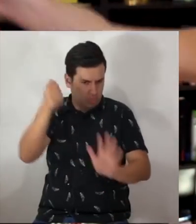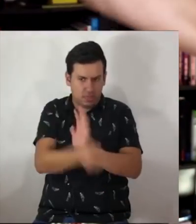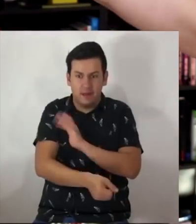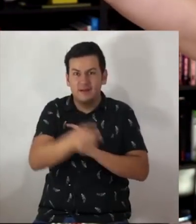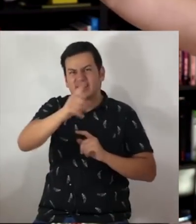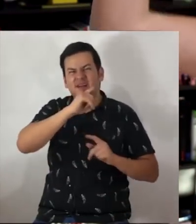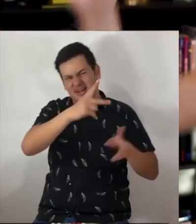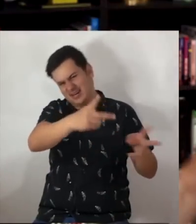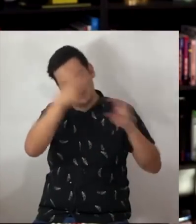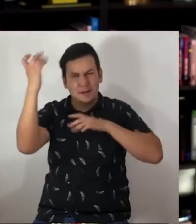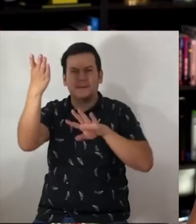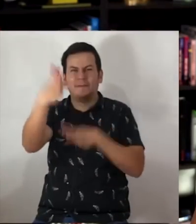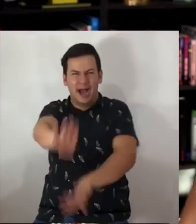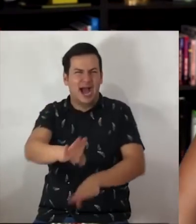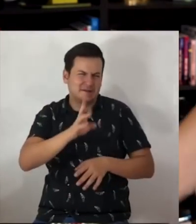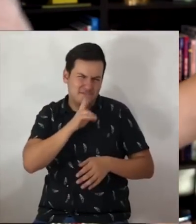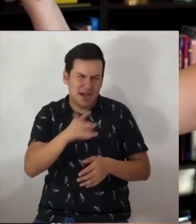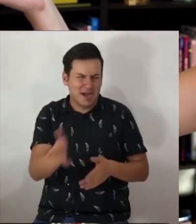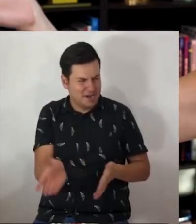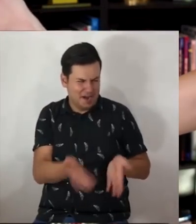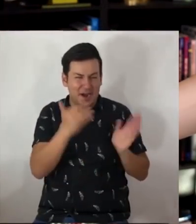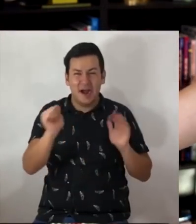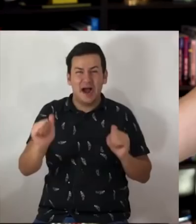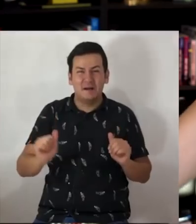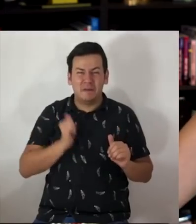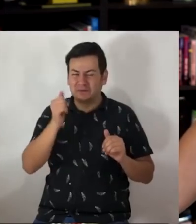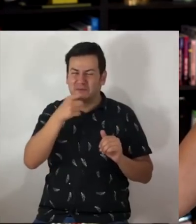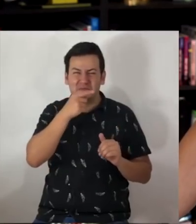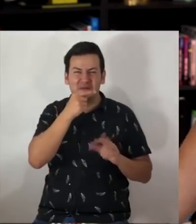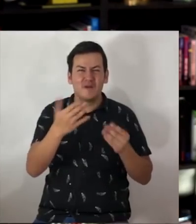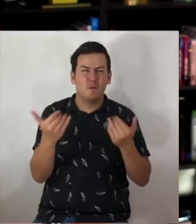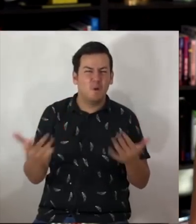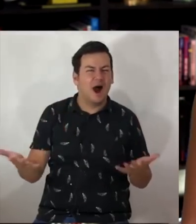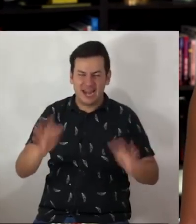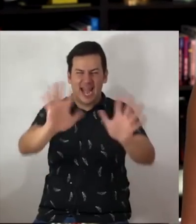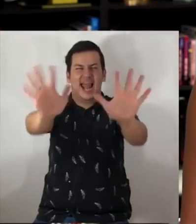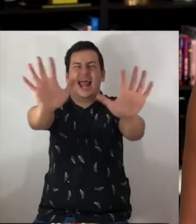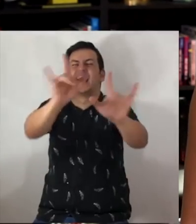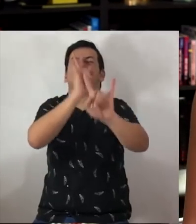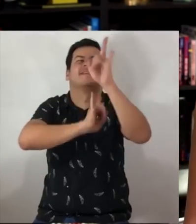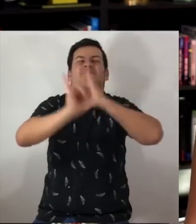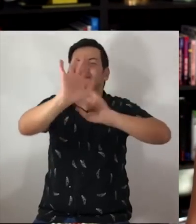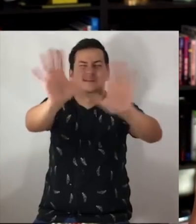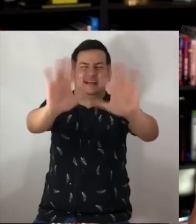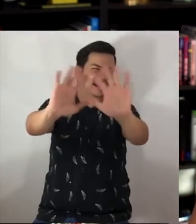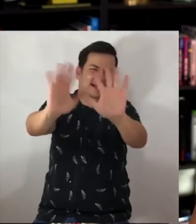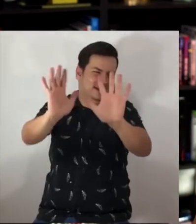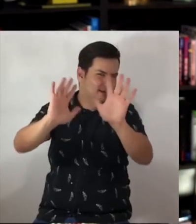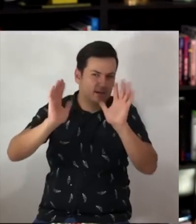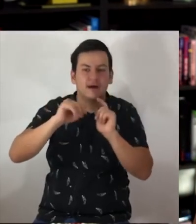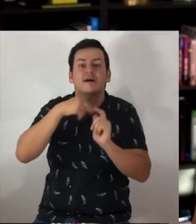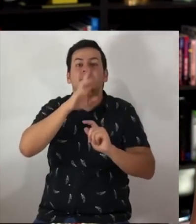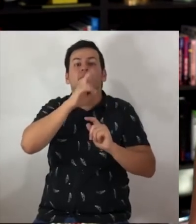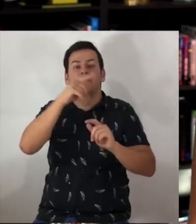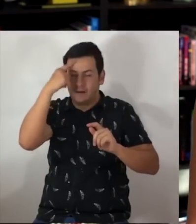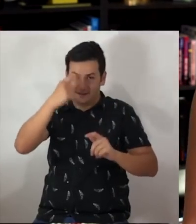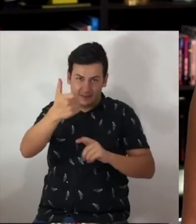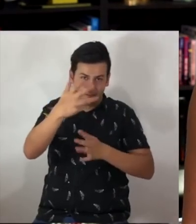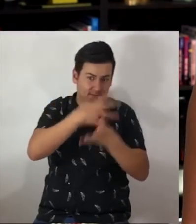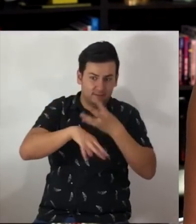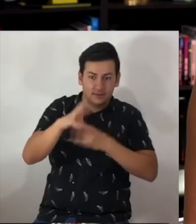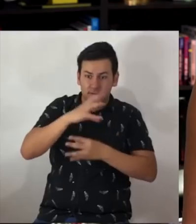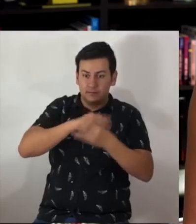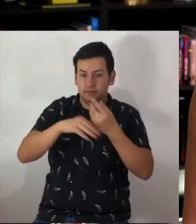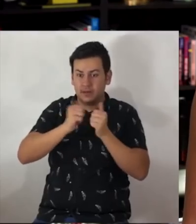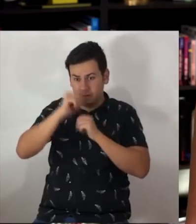vayan a robar un banco más. Aprovechen que ahorita no hay guardias por la pandemia. Mentiras, mentiras, mentiras. No roben bancos. De hecho, si pueden conseguir dinero con mero